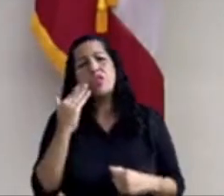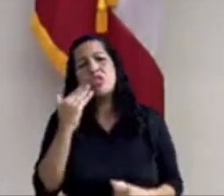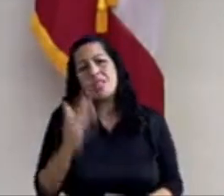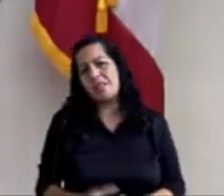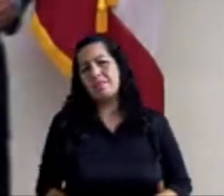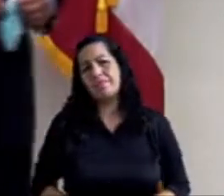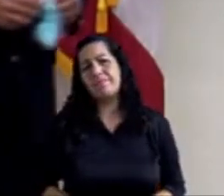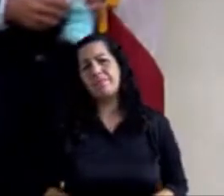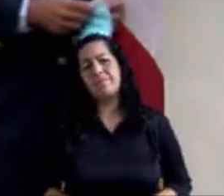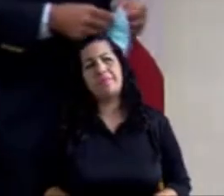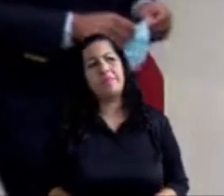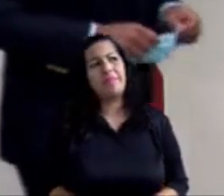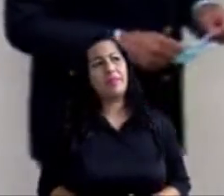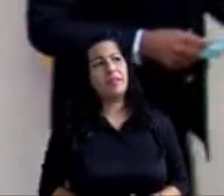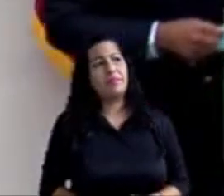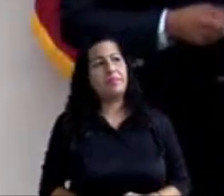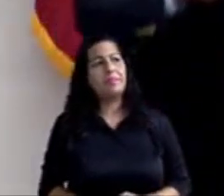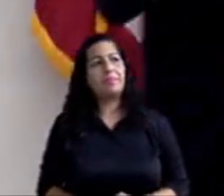situación.